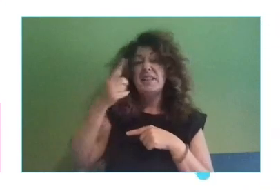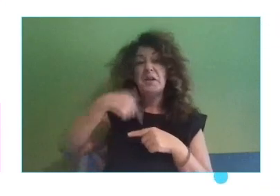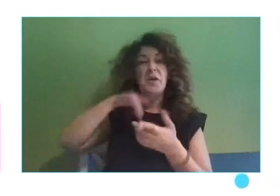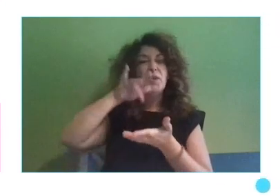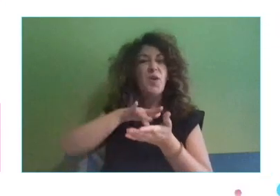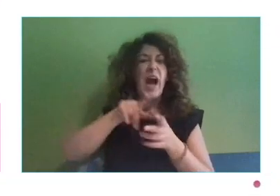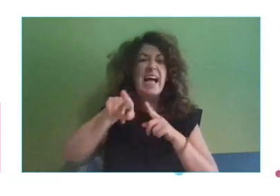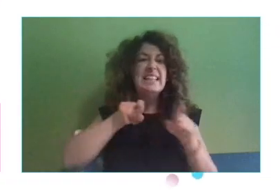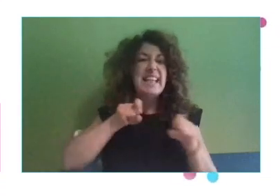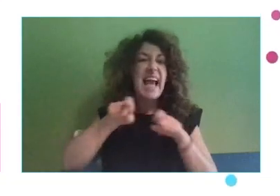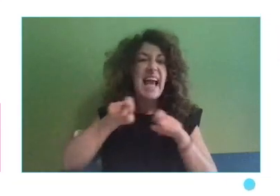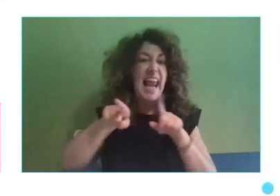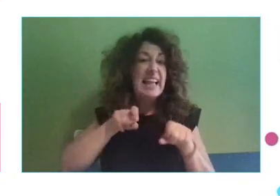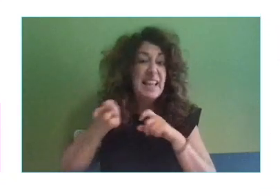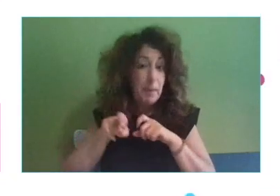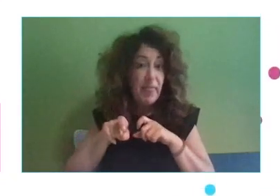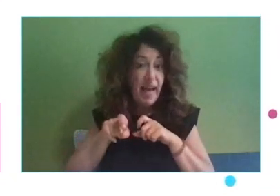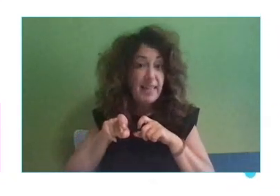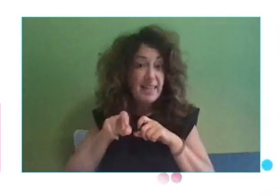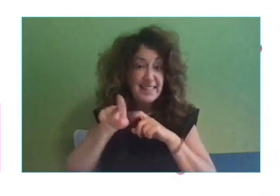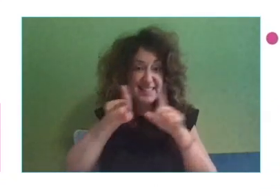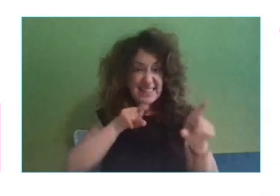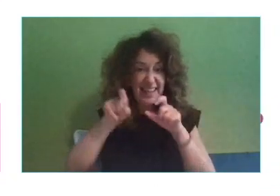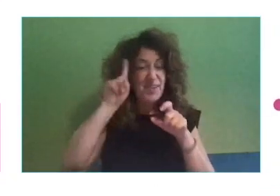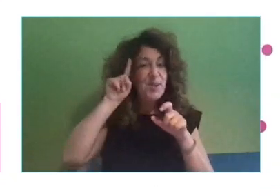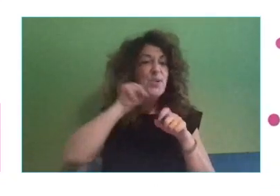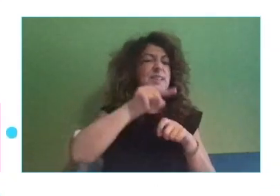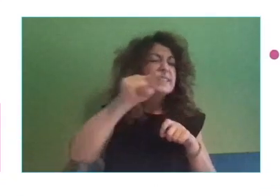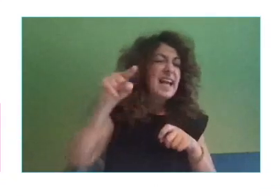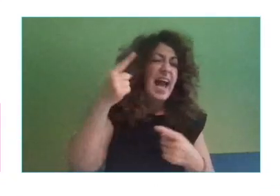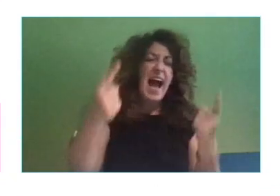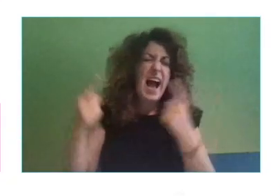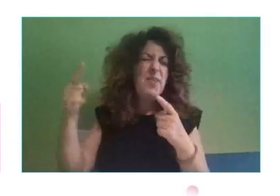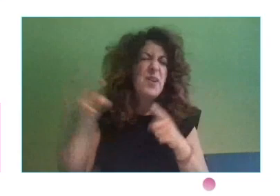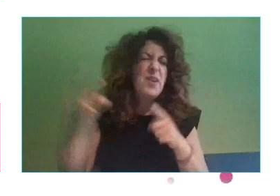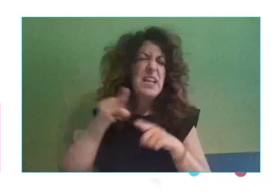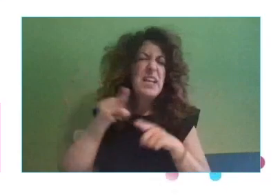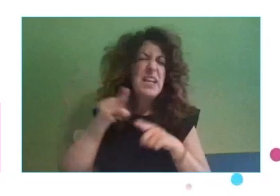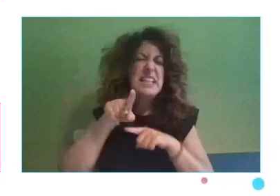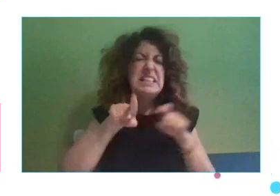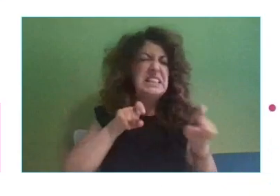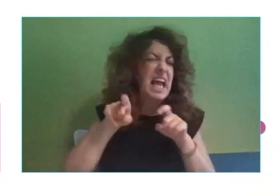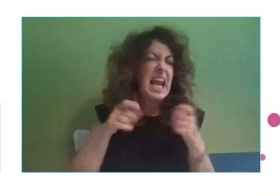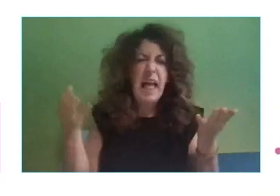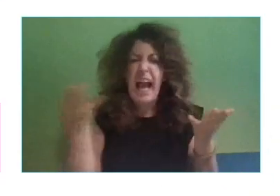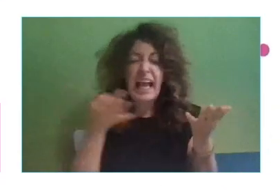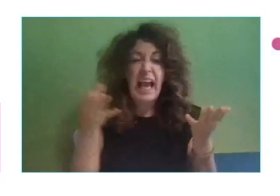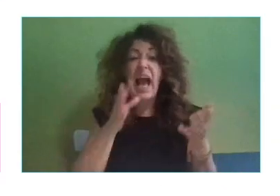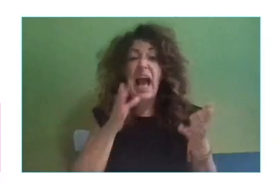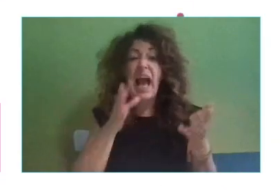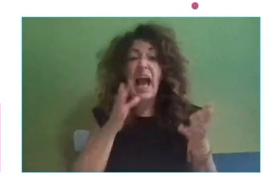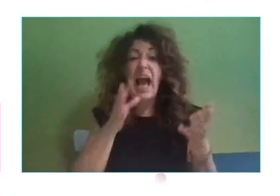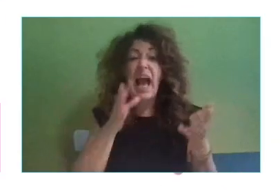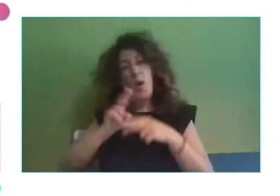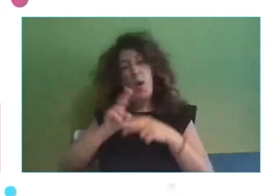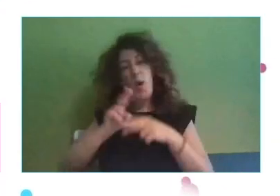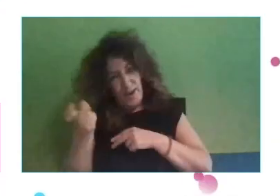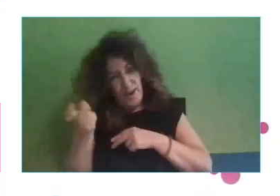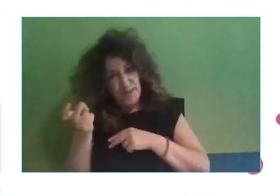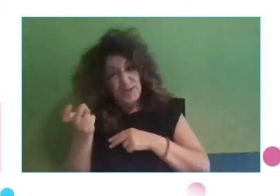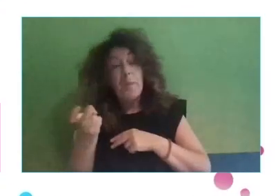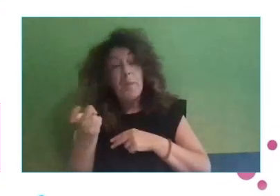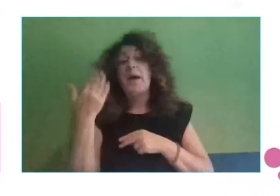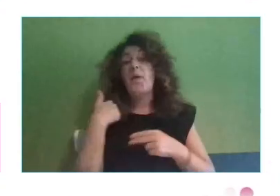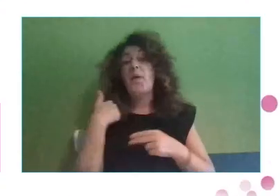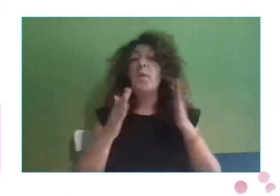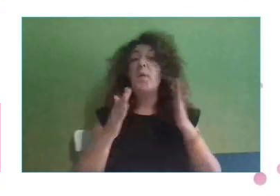selectividad para alguno que está por aquí que no sabe lo que la selectividad, que ahora se llama revalida, pero la selectividad era ese momento maravilloso en el que uno tenía que elegir lo que